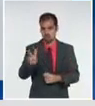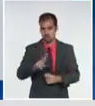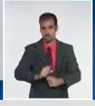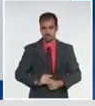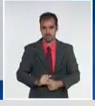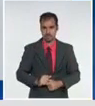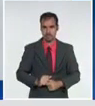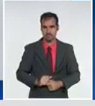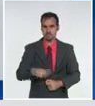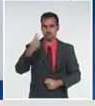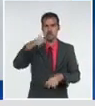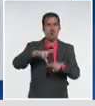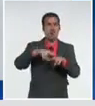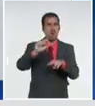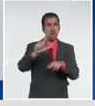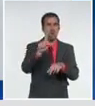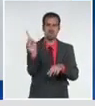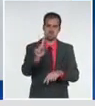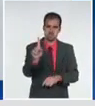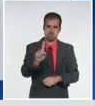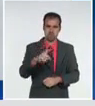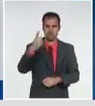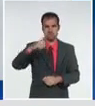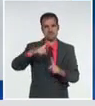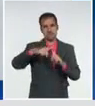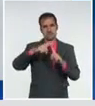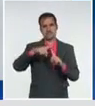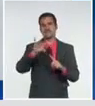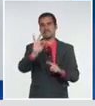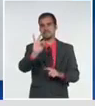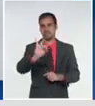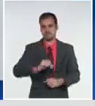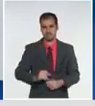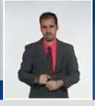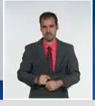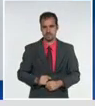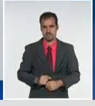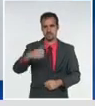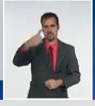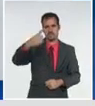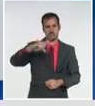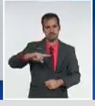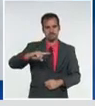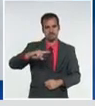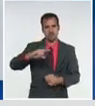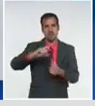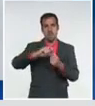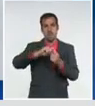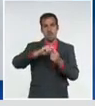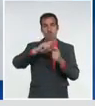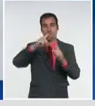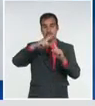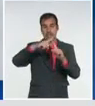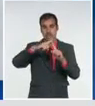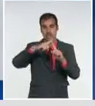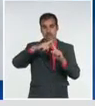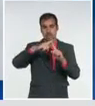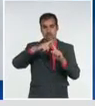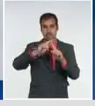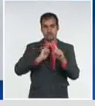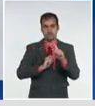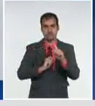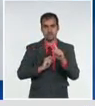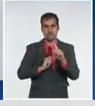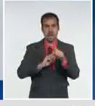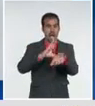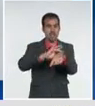Holguín 11, Las Tunas 7 y Guantánamo, de Guantánamo se diagnostican dos